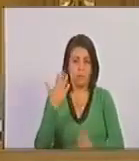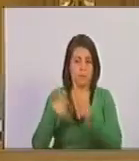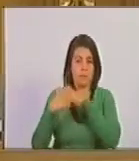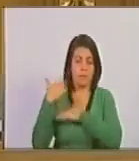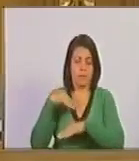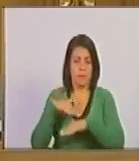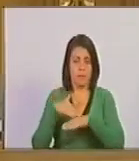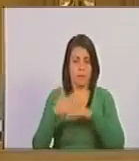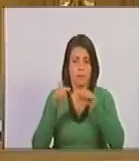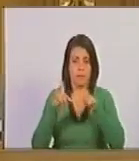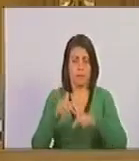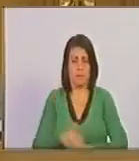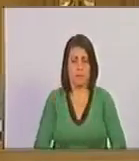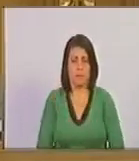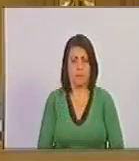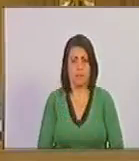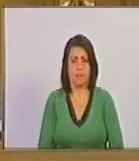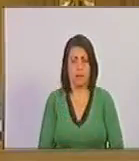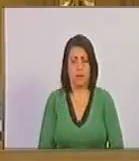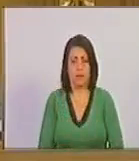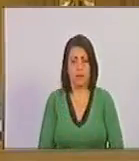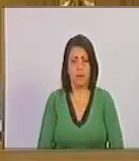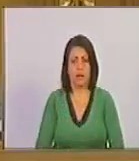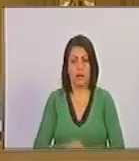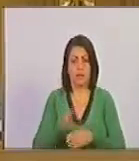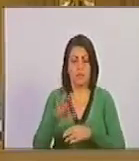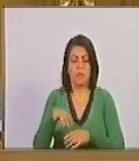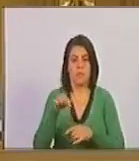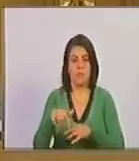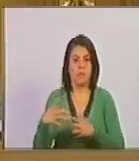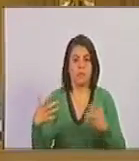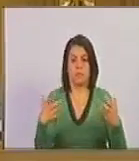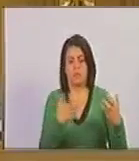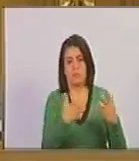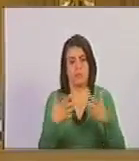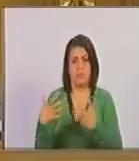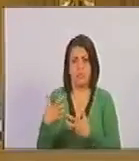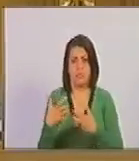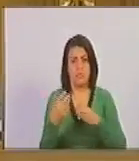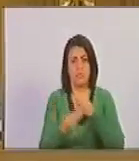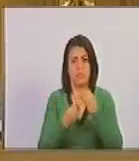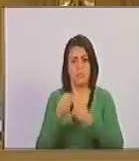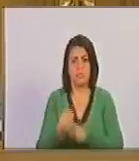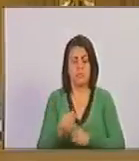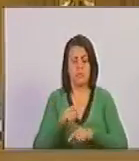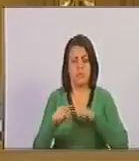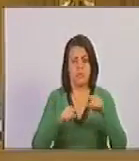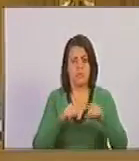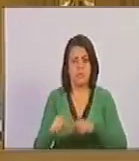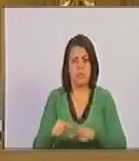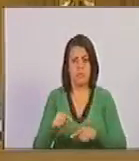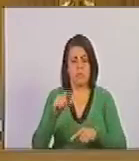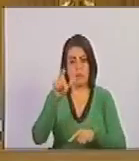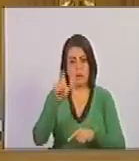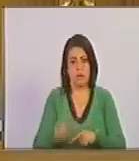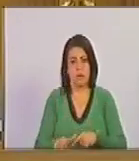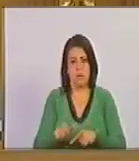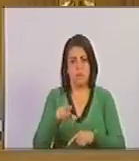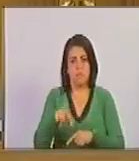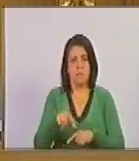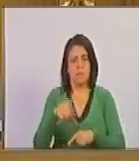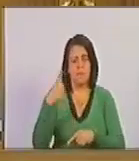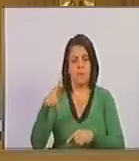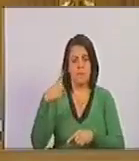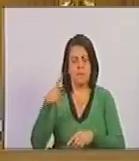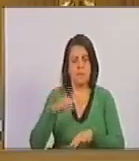momento lo que dejó esa guerra, lo que dejó la gestión de la Chamorro y lo que dejó la